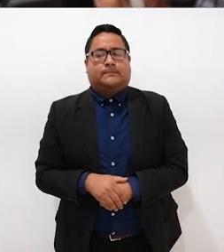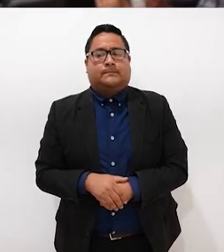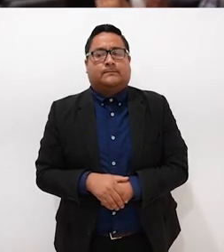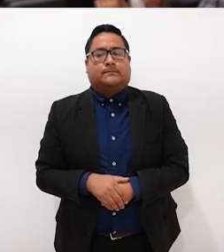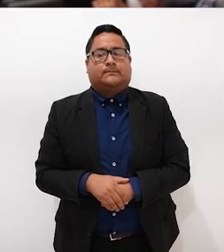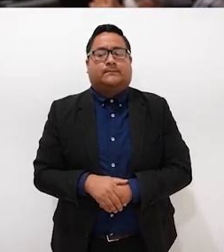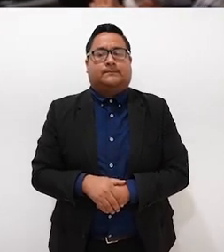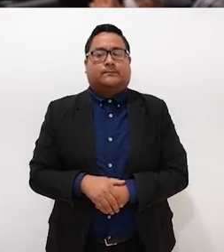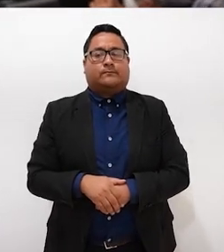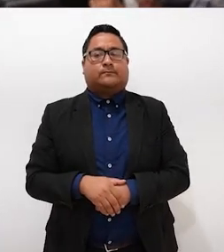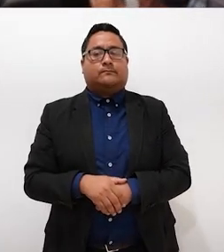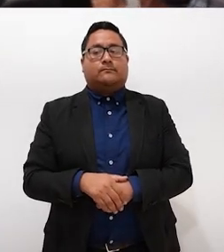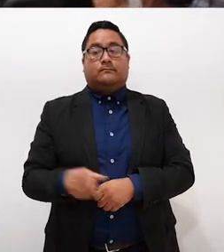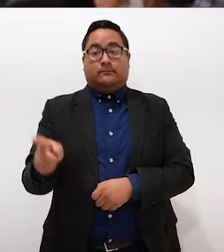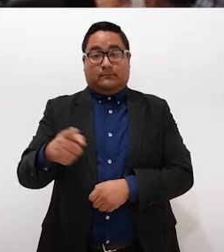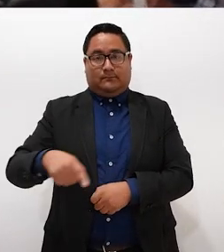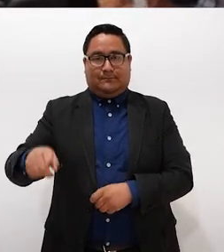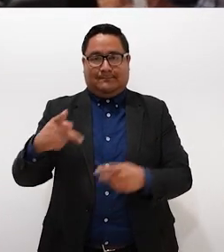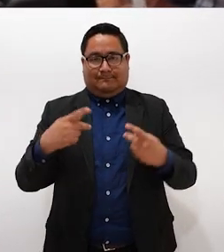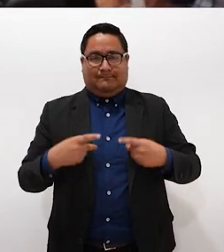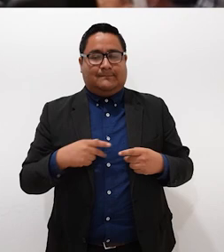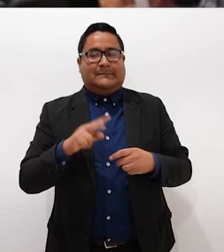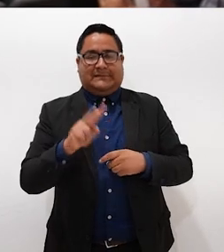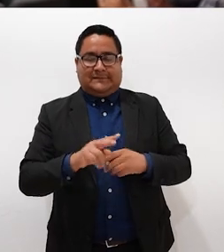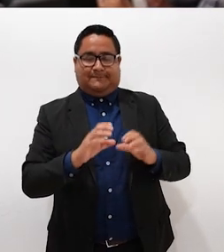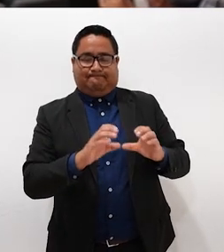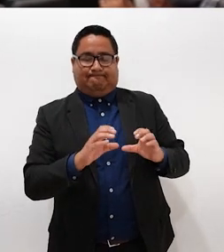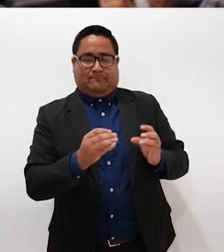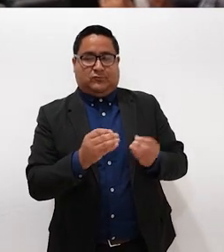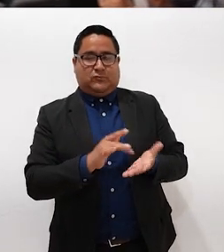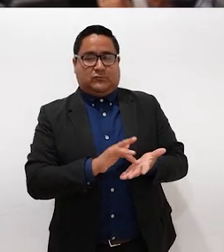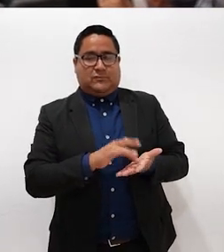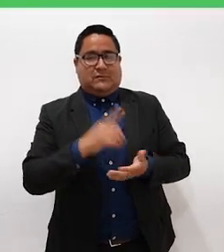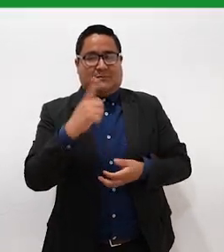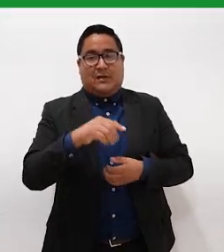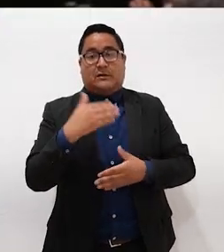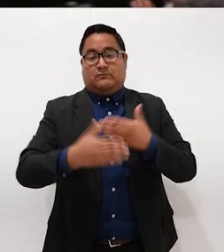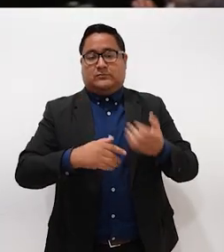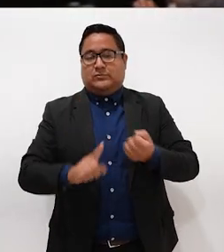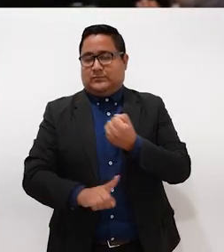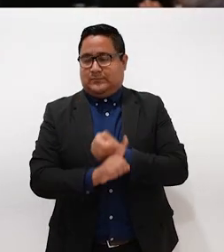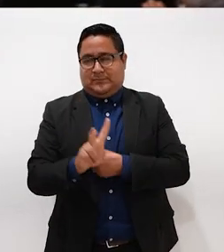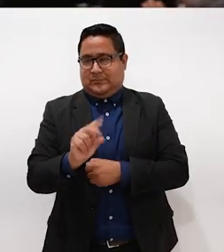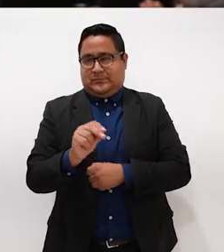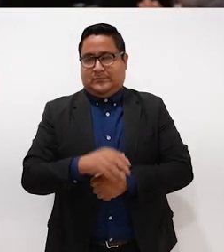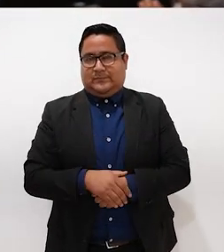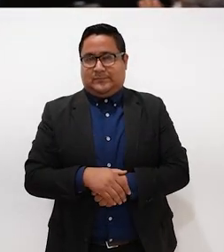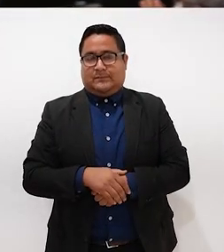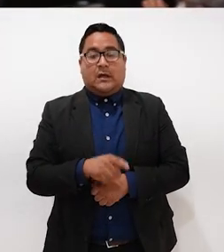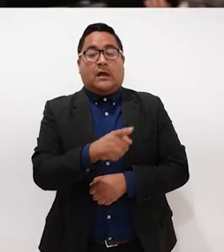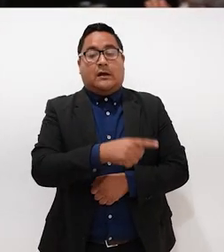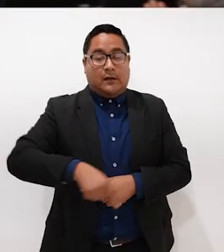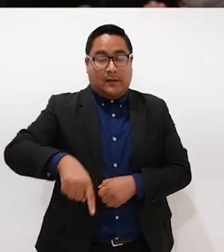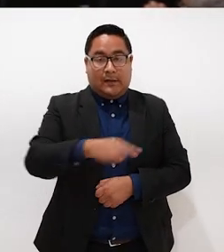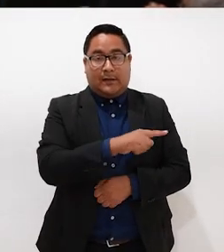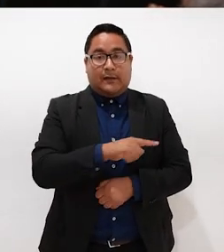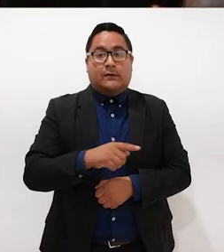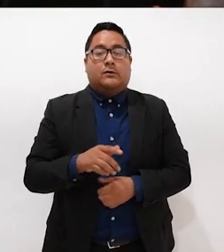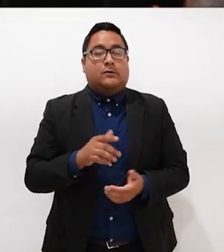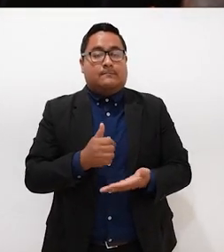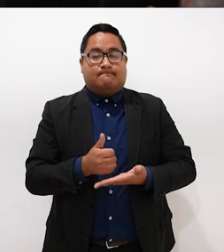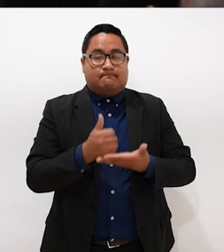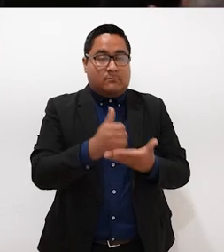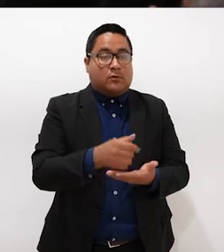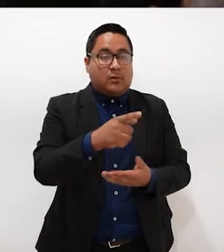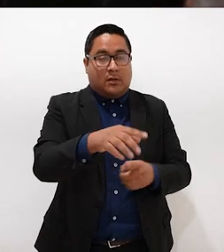cuidan mucho para que no pase represalia ni nada. Pero ellos invitan que llegues